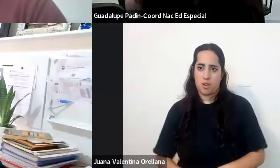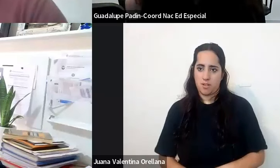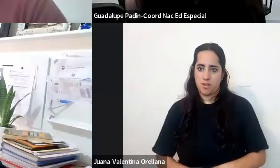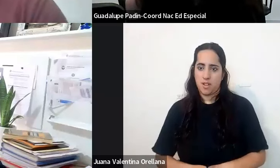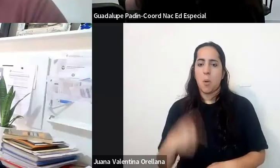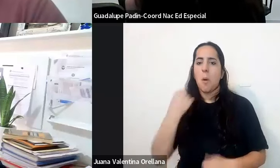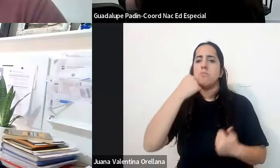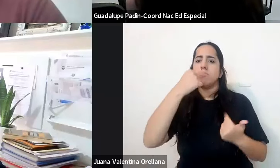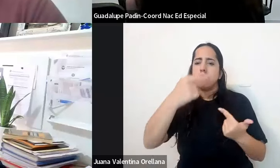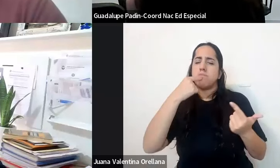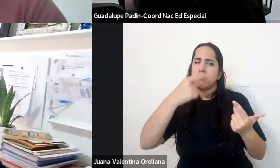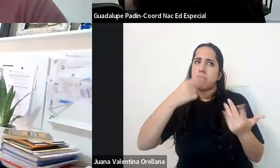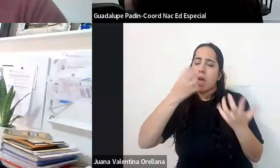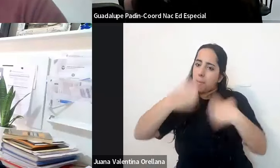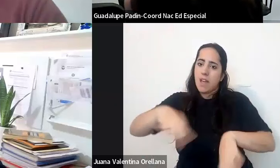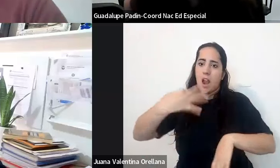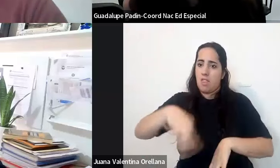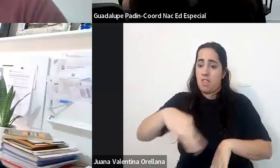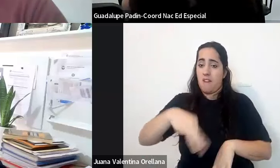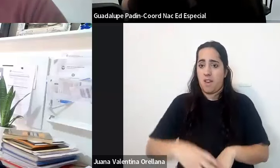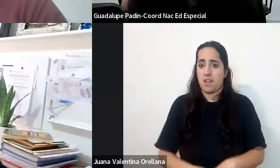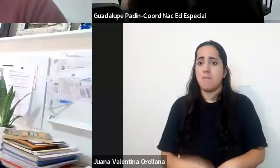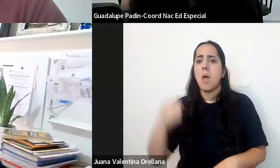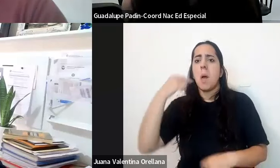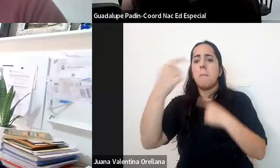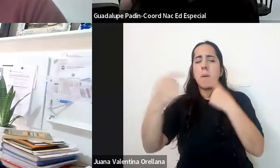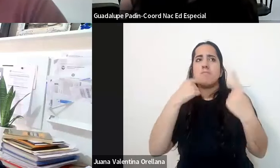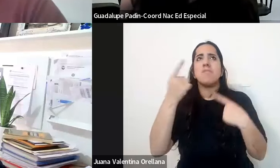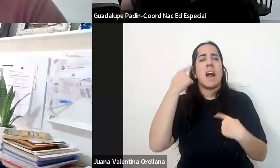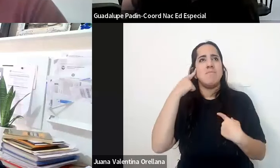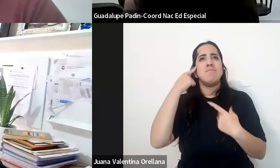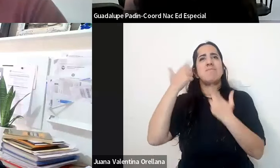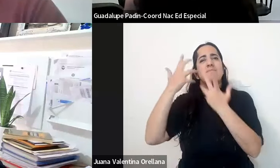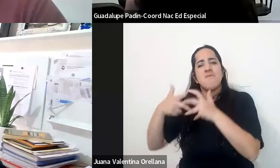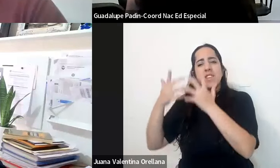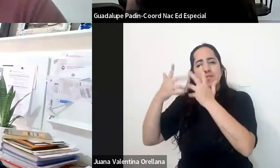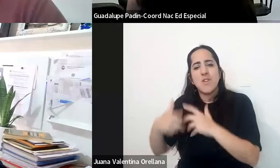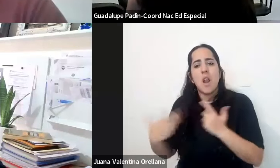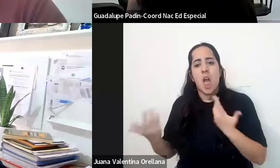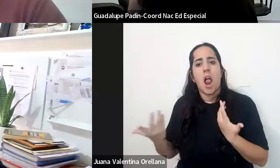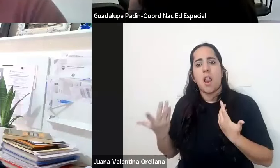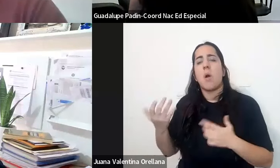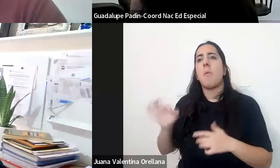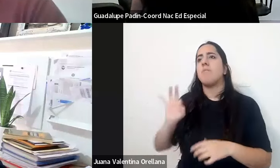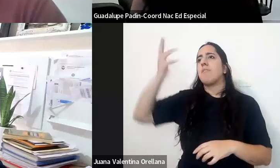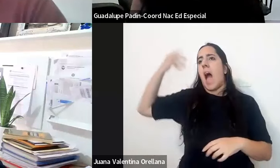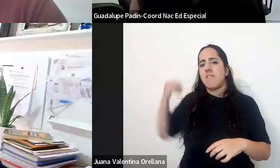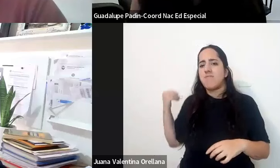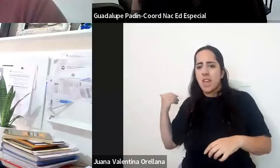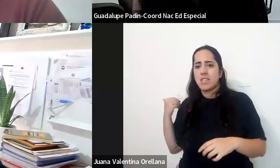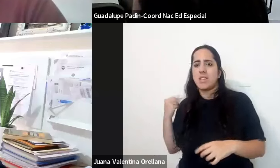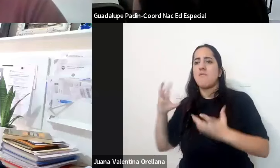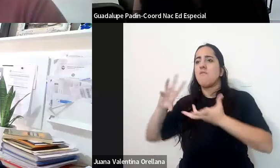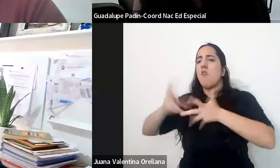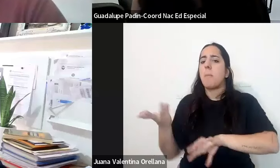preguntas y poder repreguntarle a esas preguntas cuánto de estos paradigmas anteriores más basados en modelos